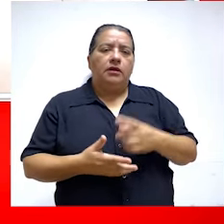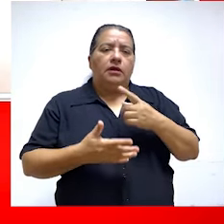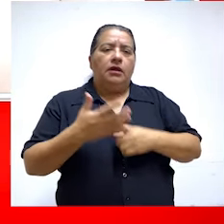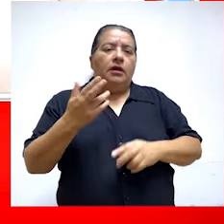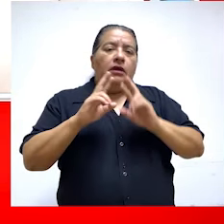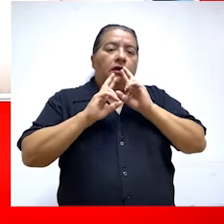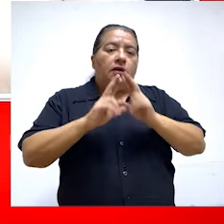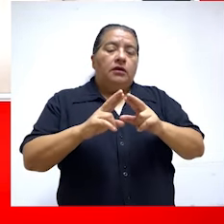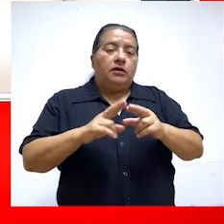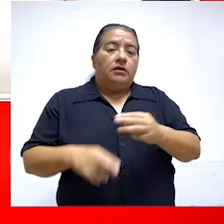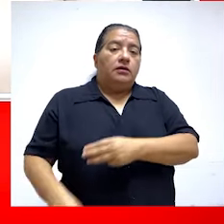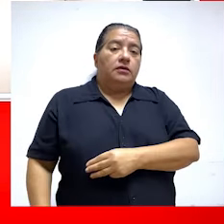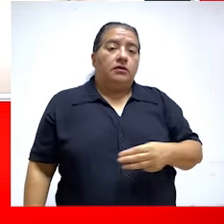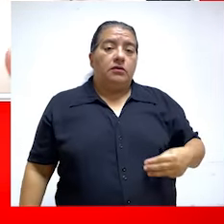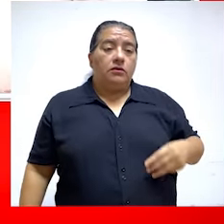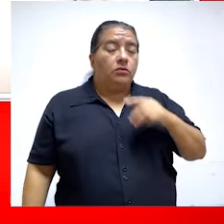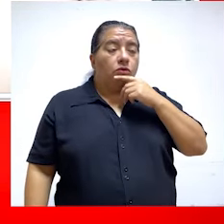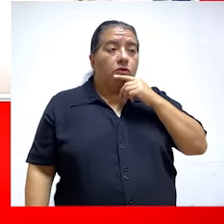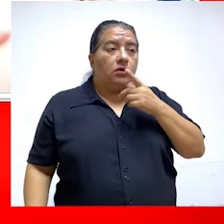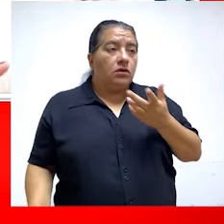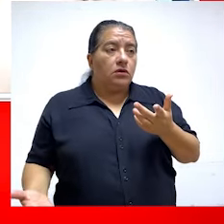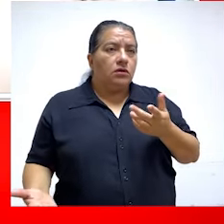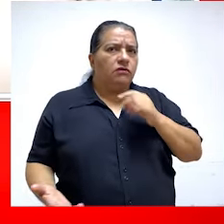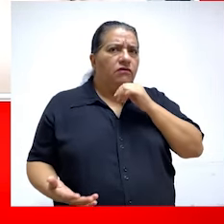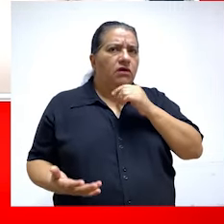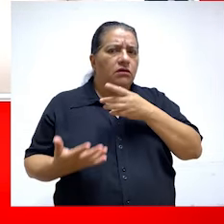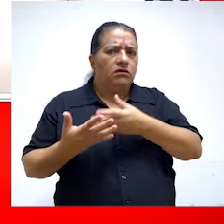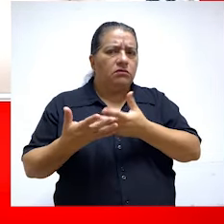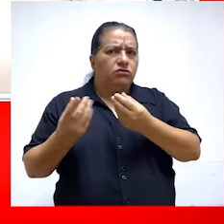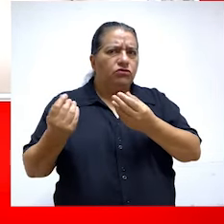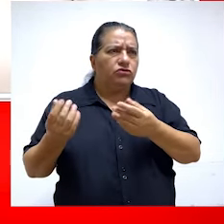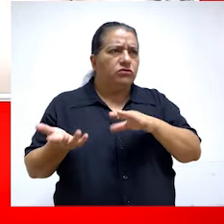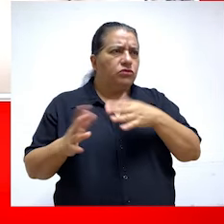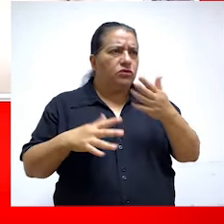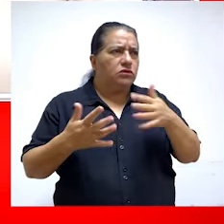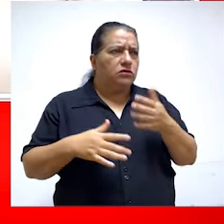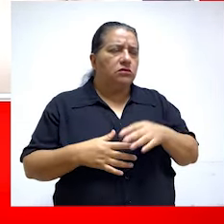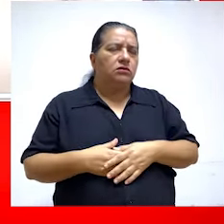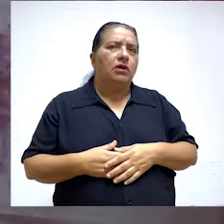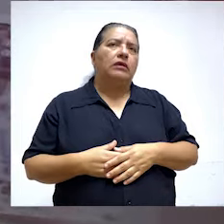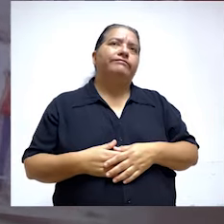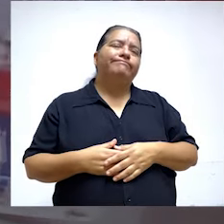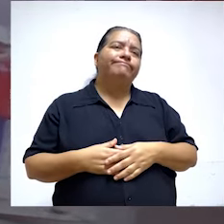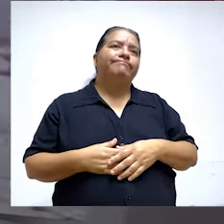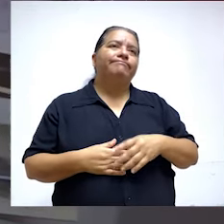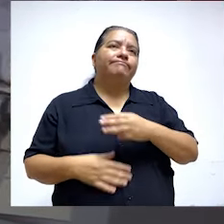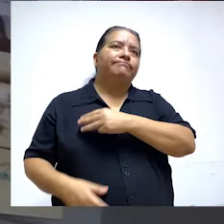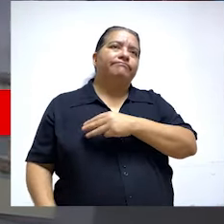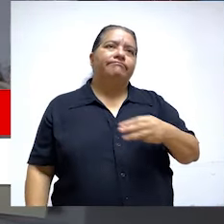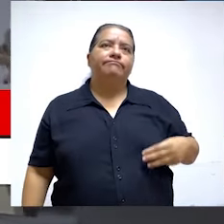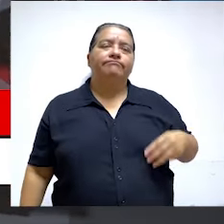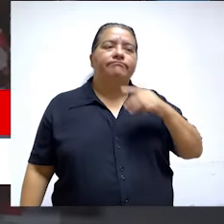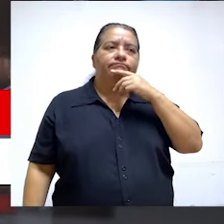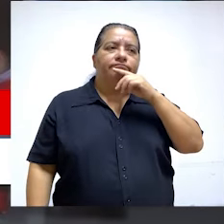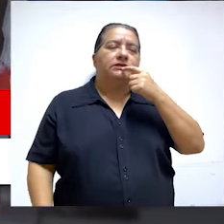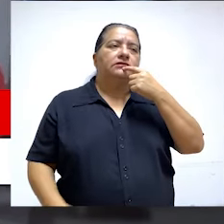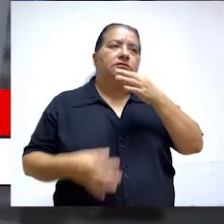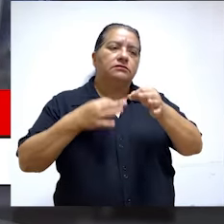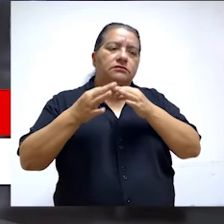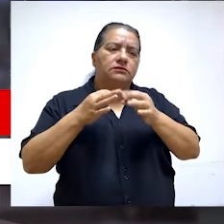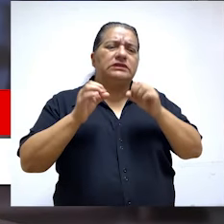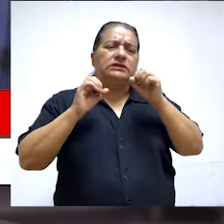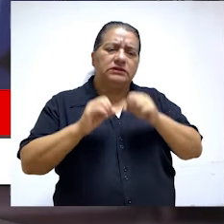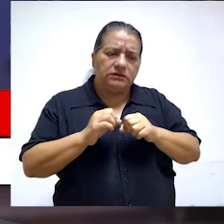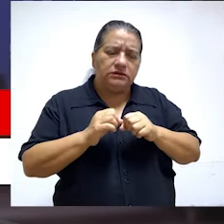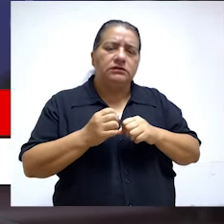les ha respondido al Ministerio de la Mujer? ¿Es la entidad directa que tiene que administrar estos centros de emergencia? Nos ha mandado información que sustenta